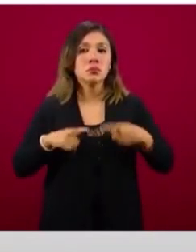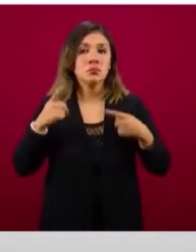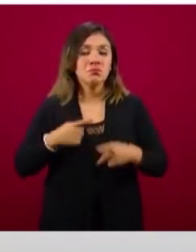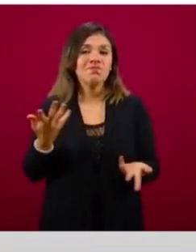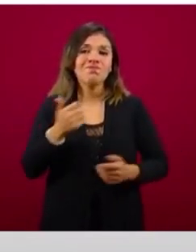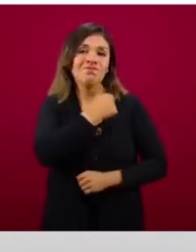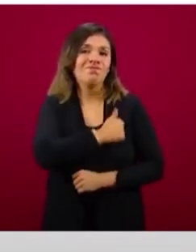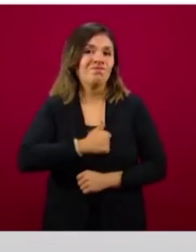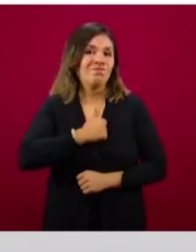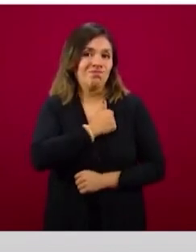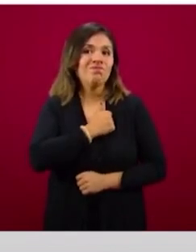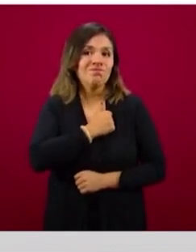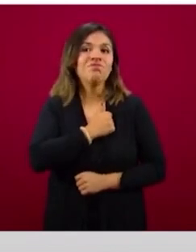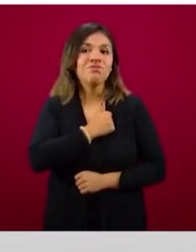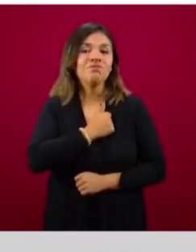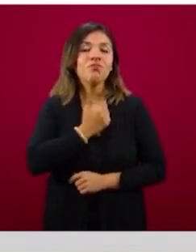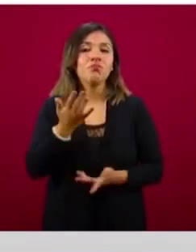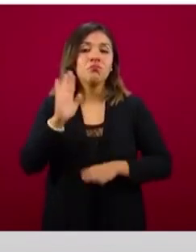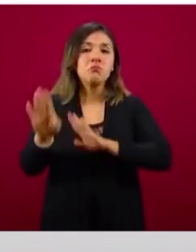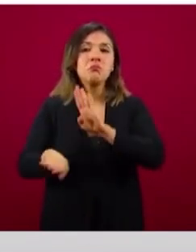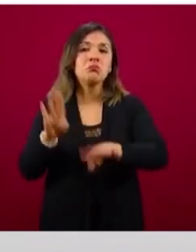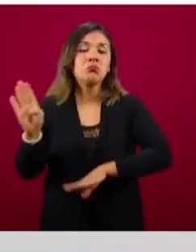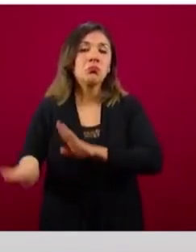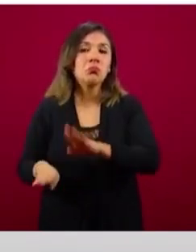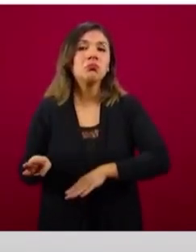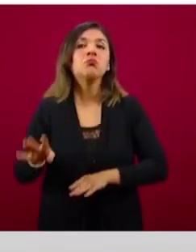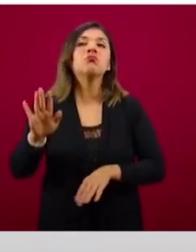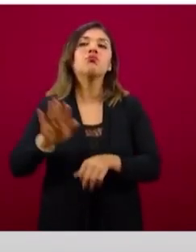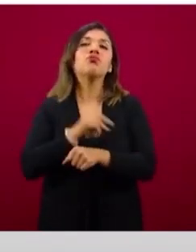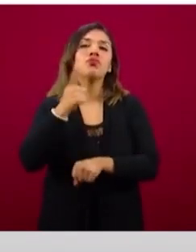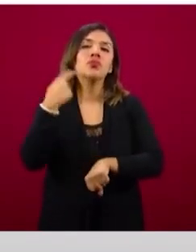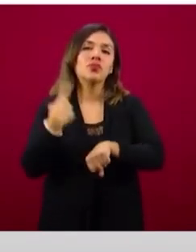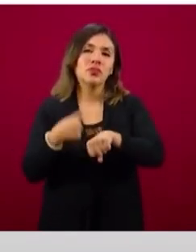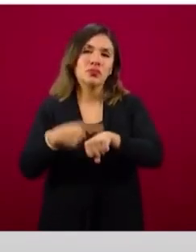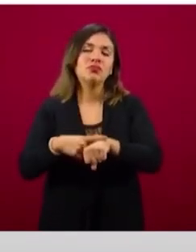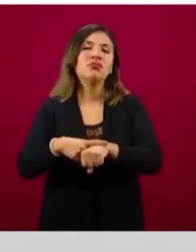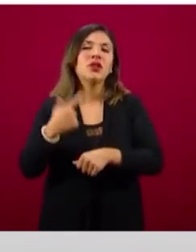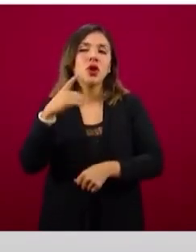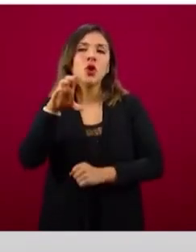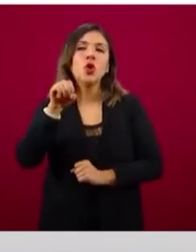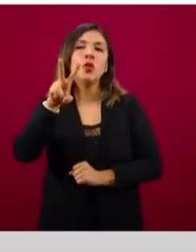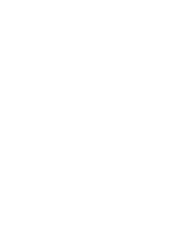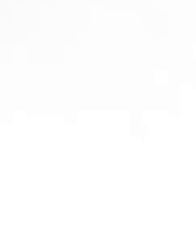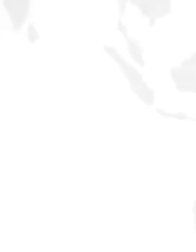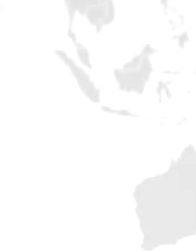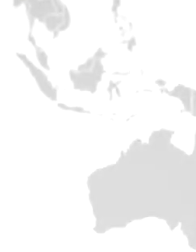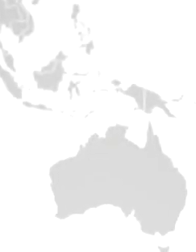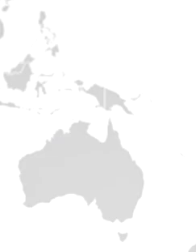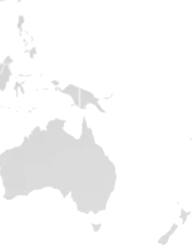lamentablemente hasta el momento han perdido la vida a consecuencia de las complicaciones de COVID-19.